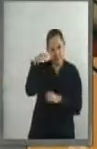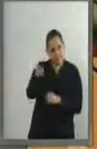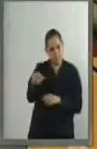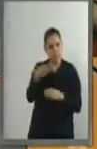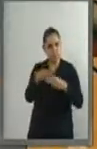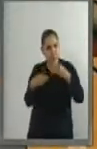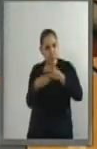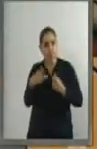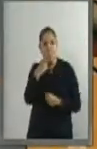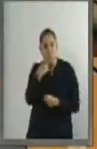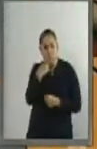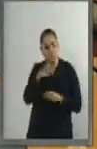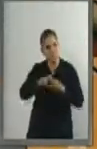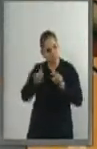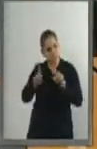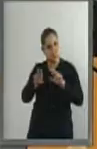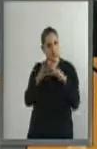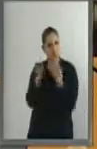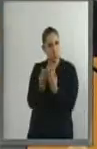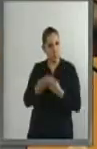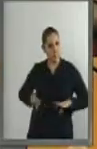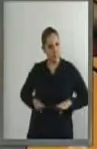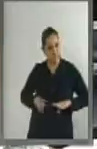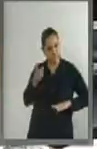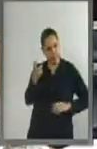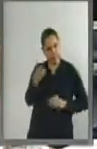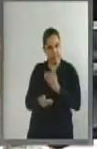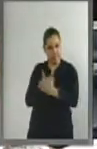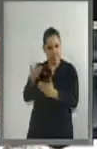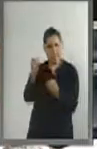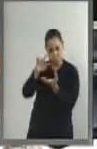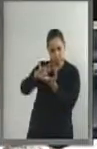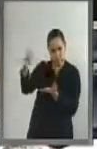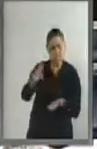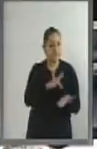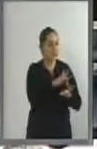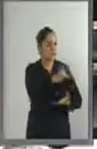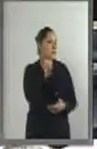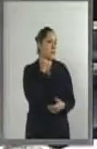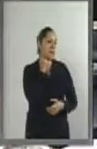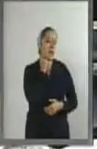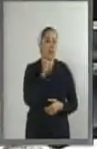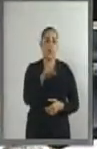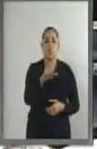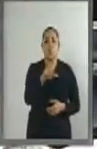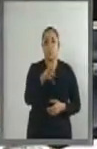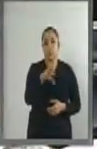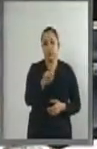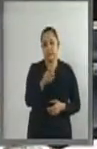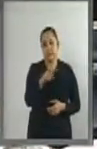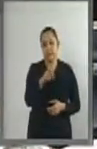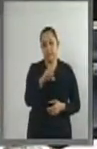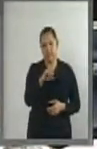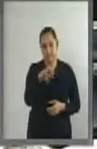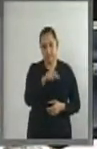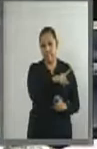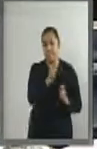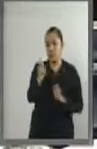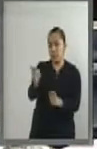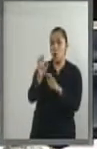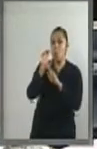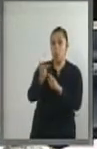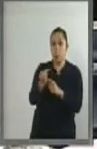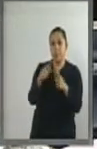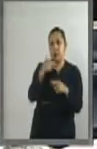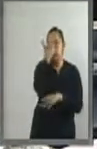cuanto. Muchas gracias, senadora Dolores Padierna Luna. Túrnese a las Comisiones Unidas de